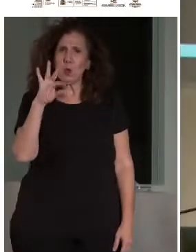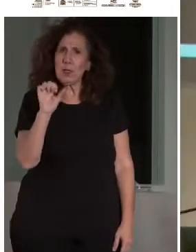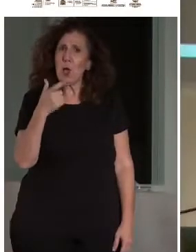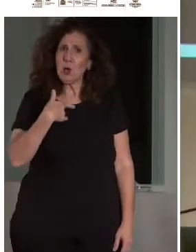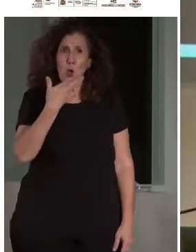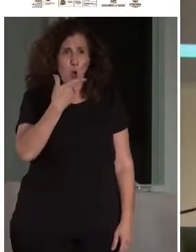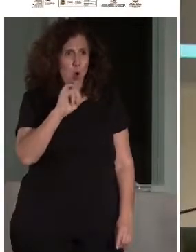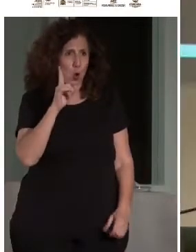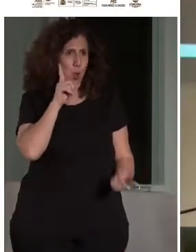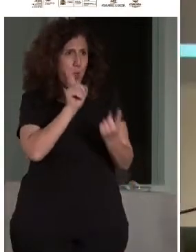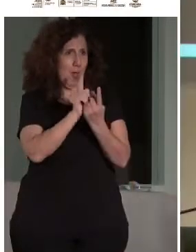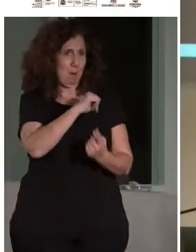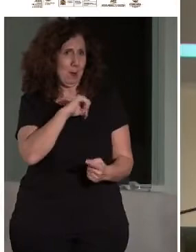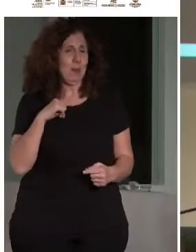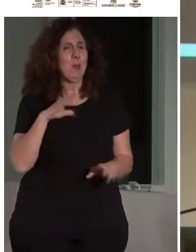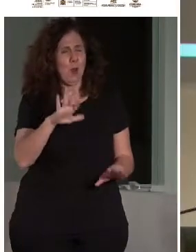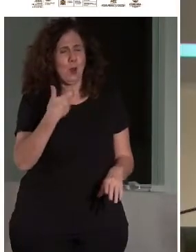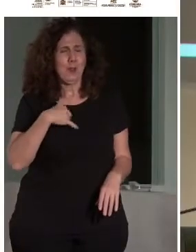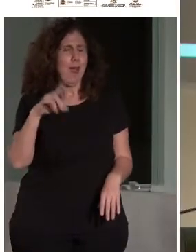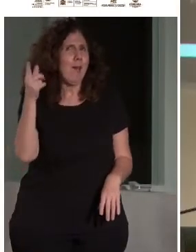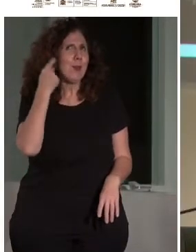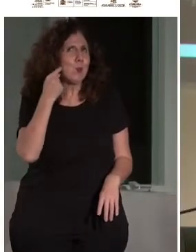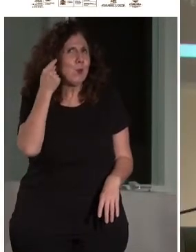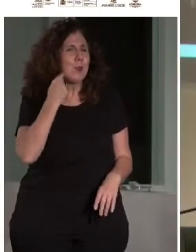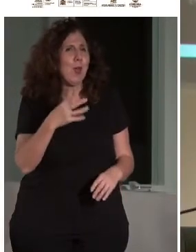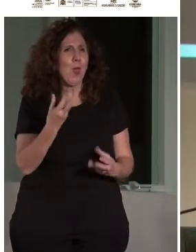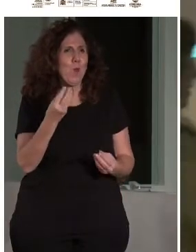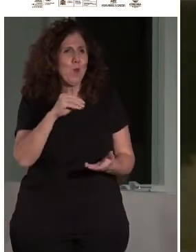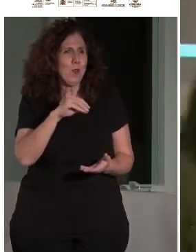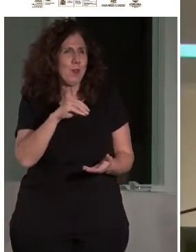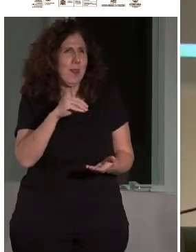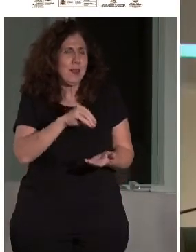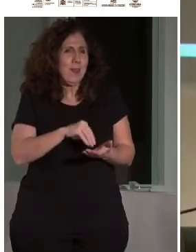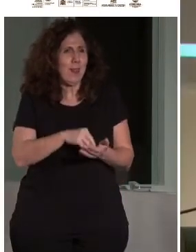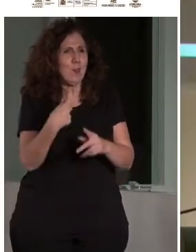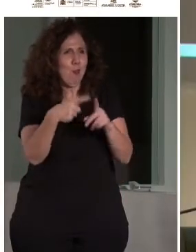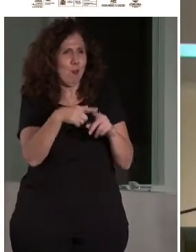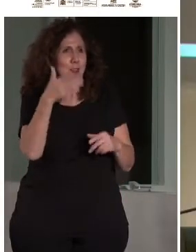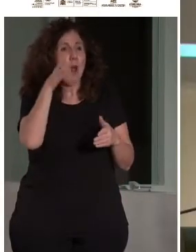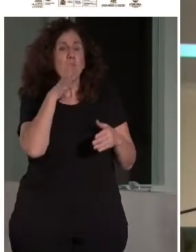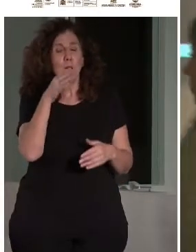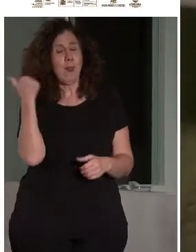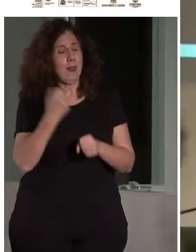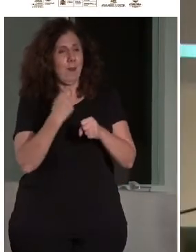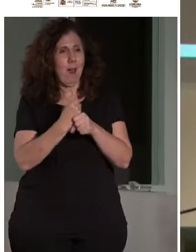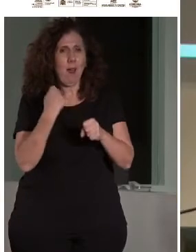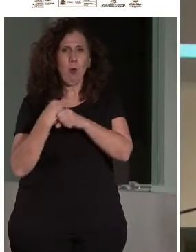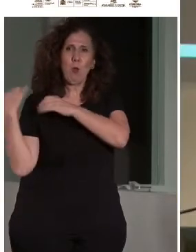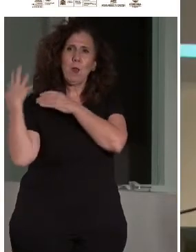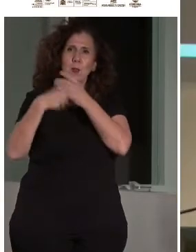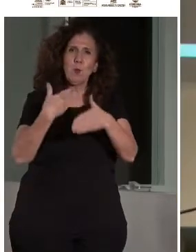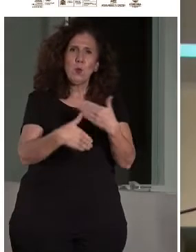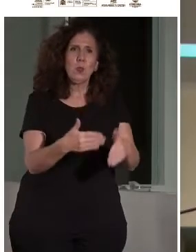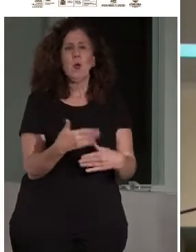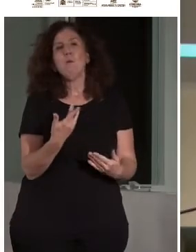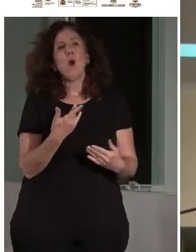de él, que es una persona que ha trabajado desde hace muchísimo tiempo ya con el tema de patrimonio y accesibilidad, con ese